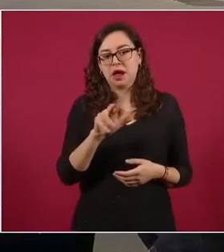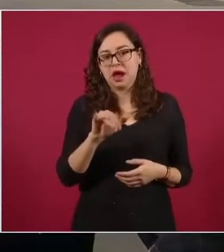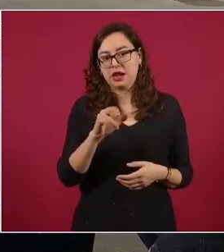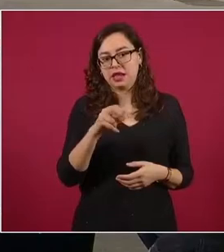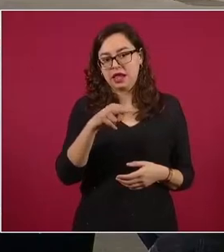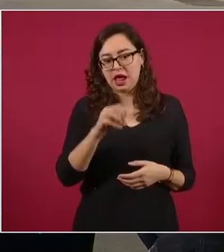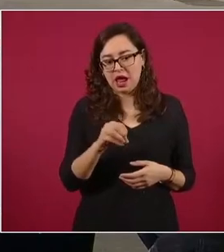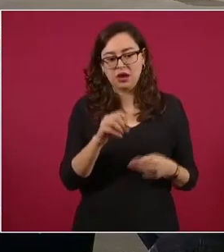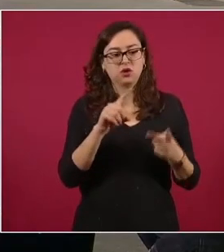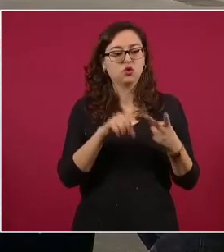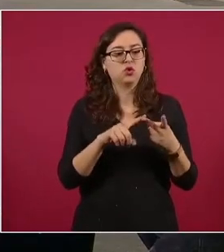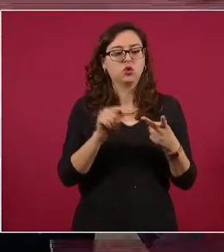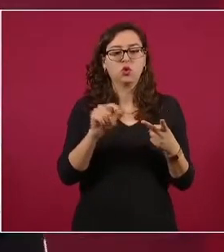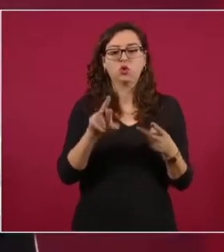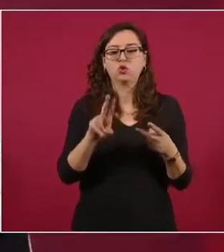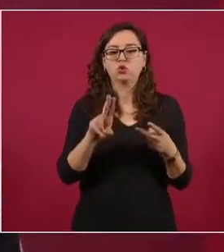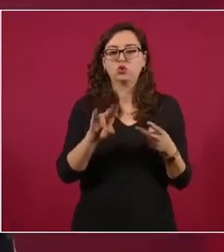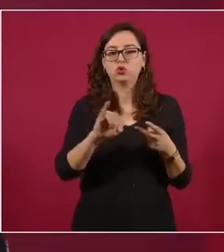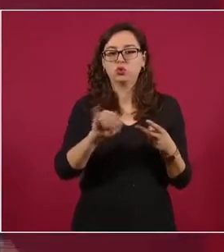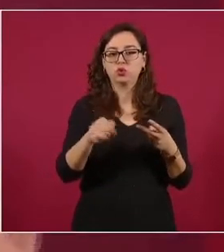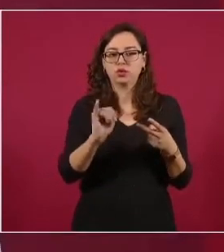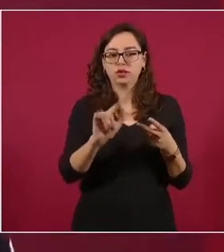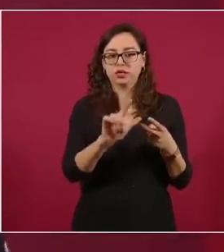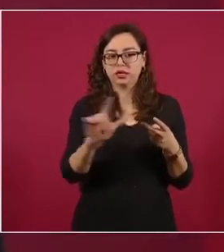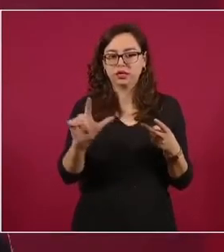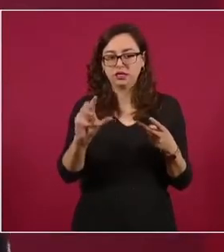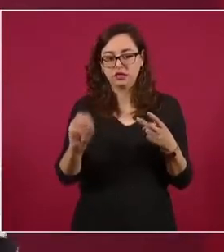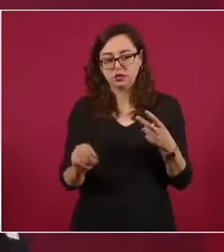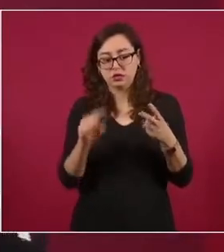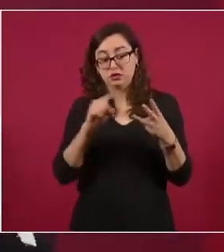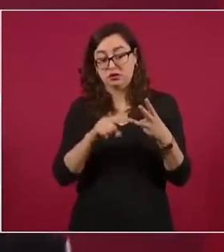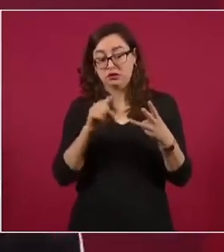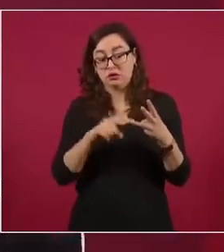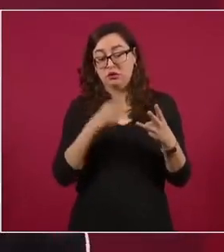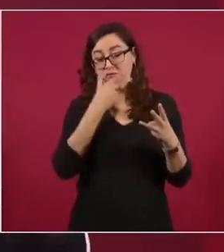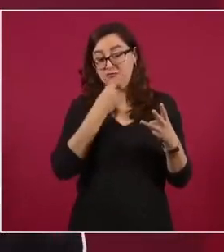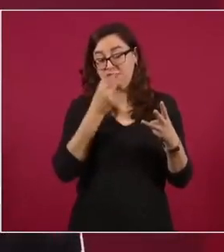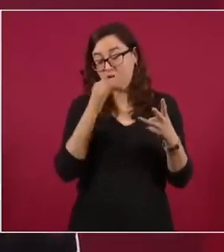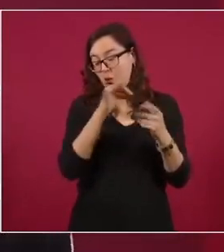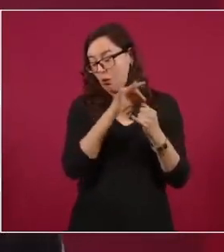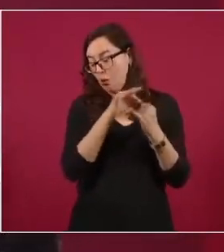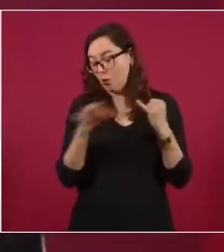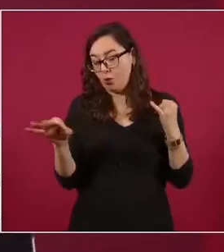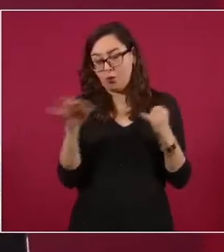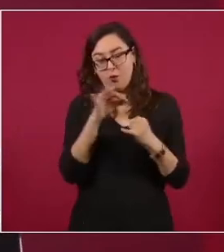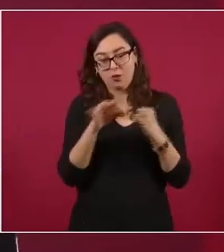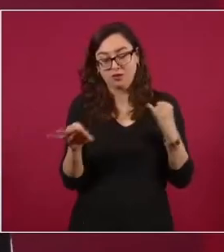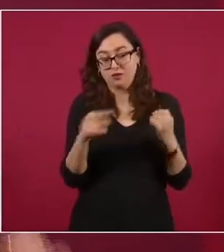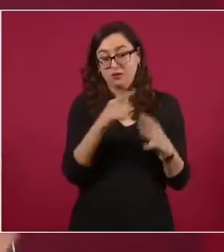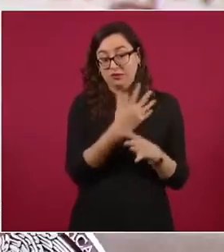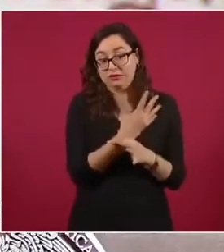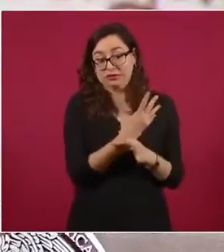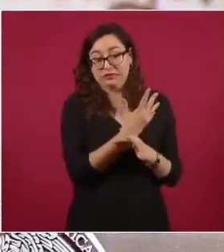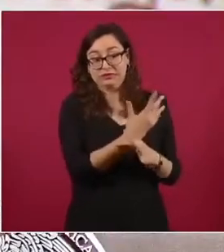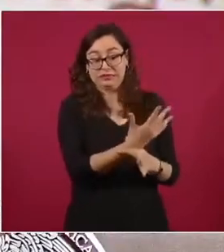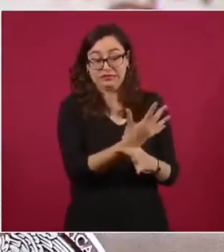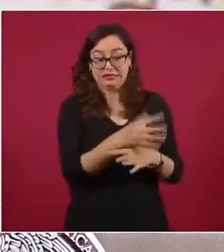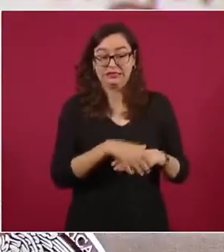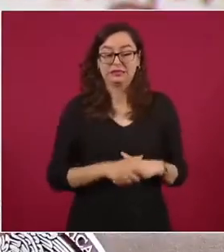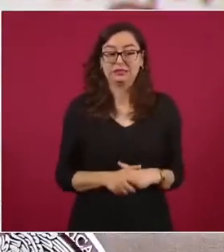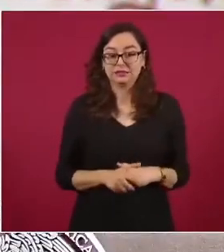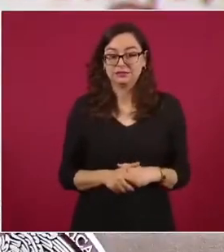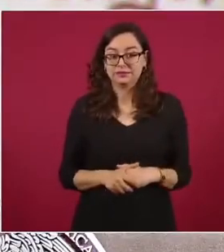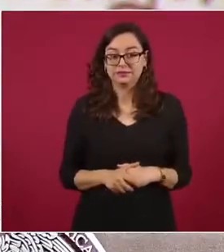Maldonado y Ricardo Alemán. Este último se voló la barda cuando escribió. Escuchen.